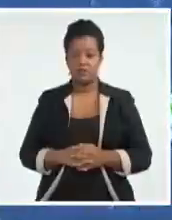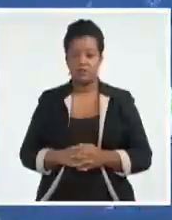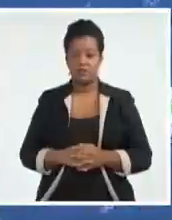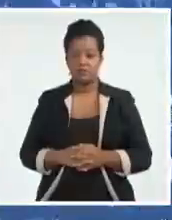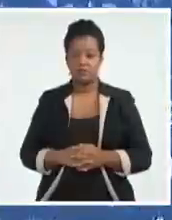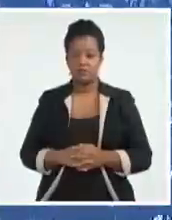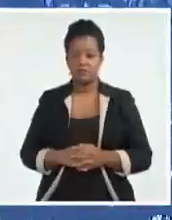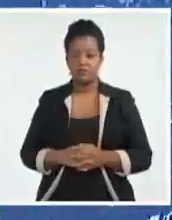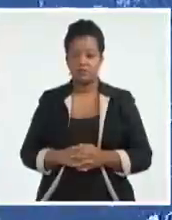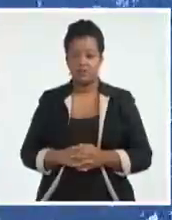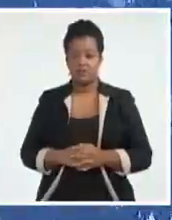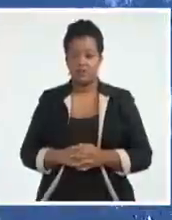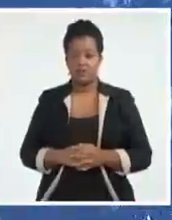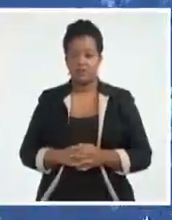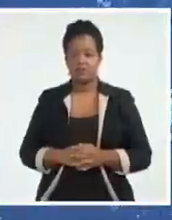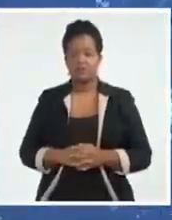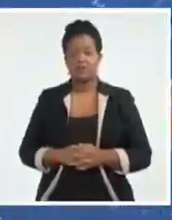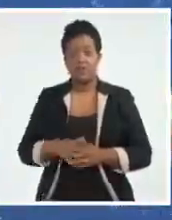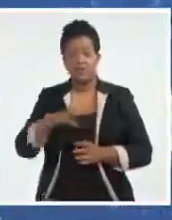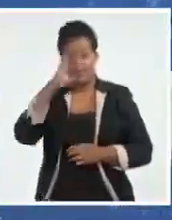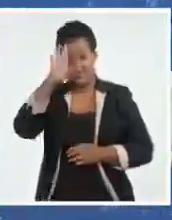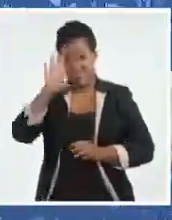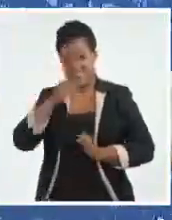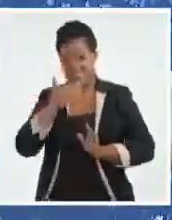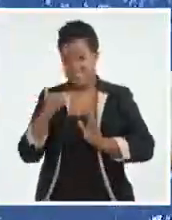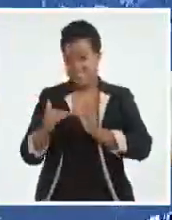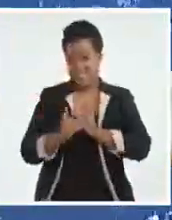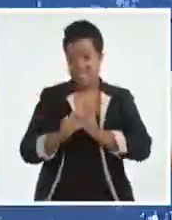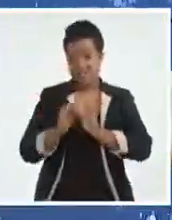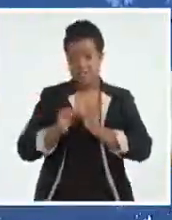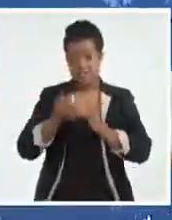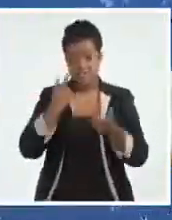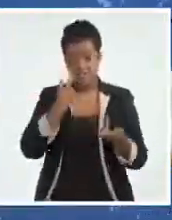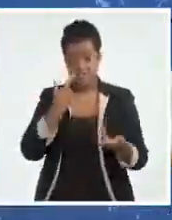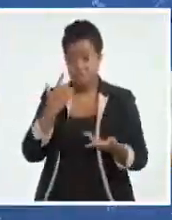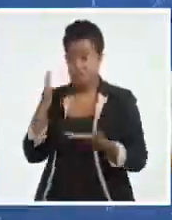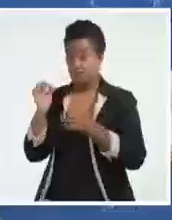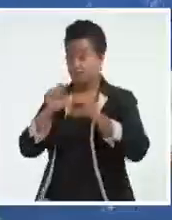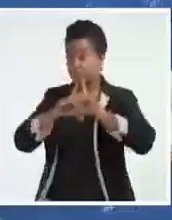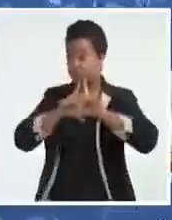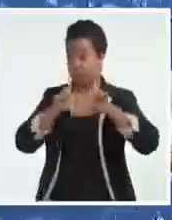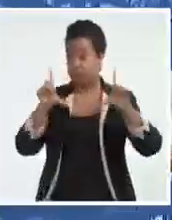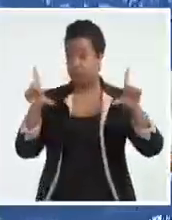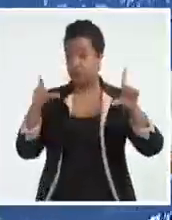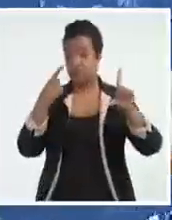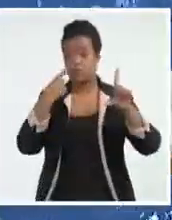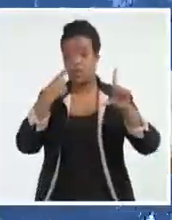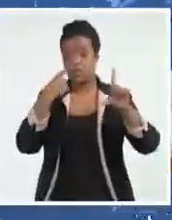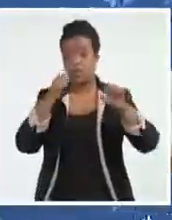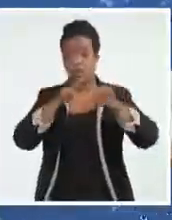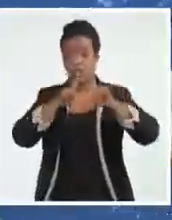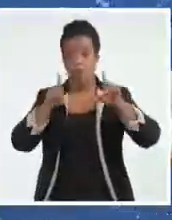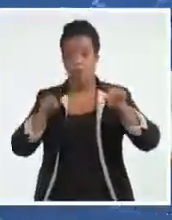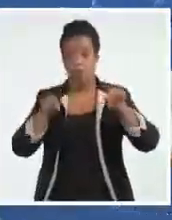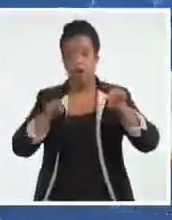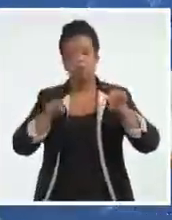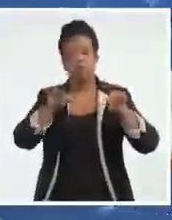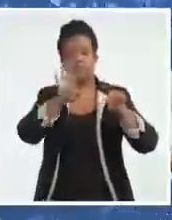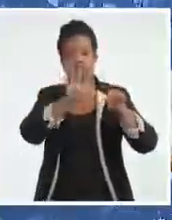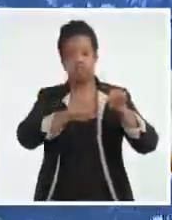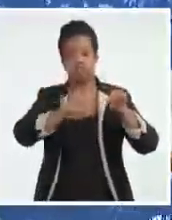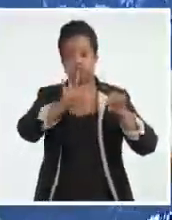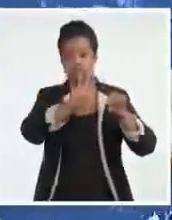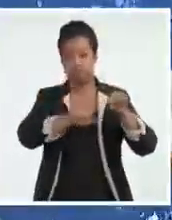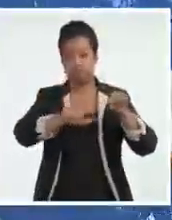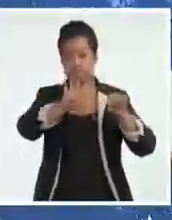Hola, ¿qué tal? Muy buenas tardes, observen en la imagen de satélite esta secuencia muestra cómo se aleja la baja superior del territorio nacional.